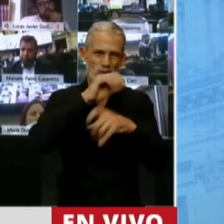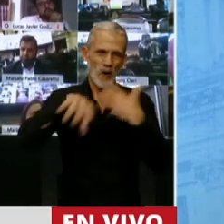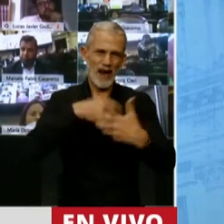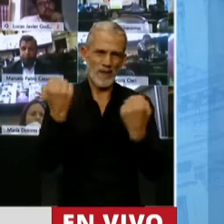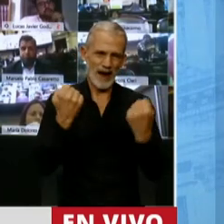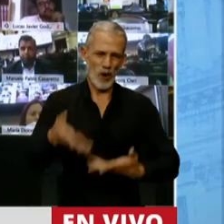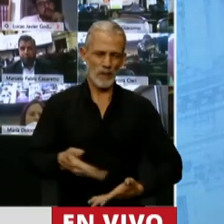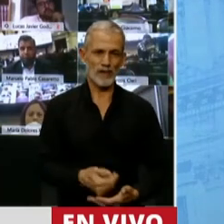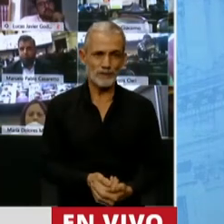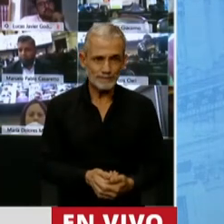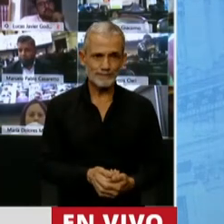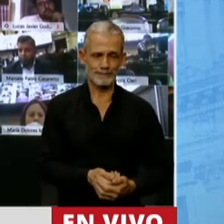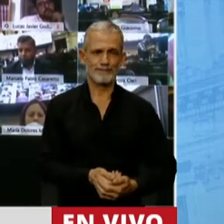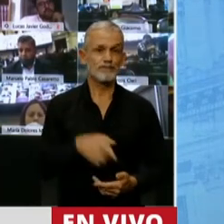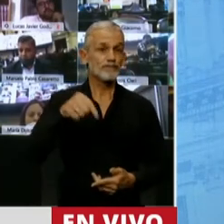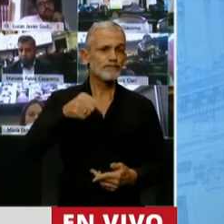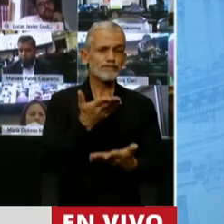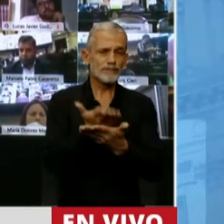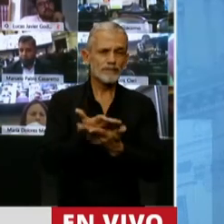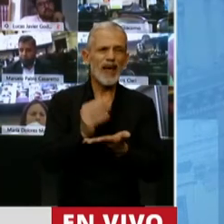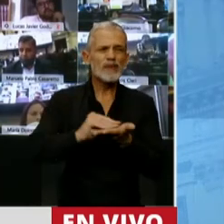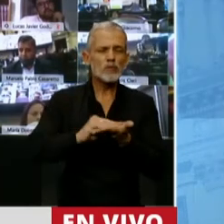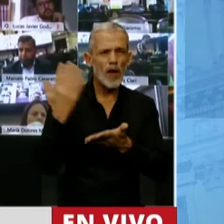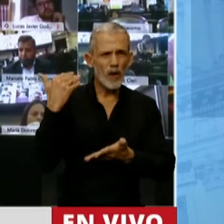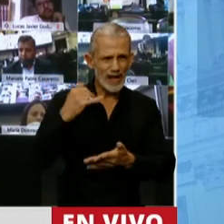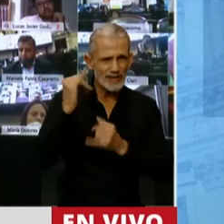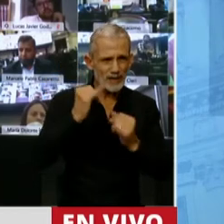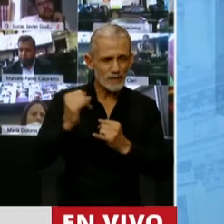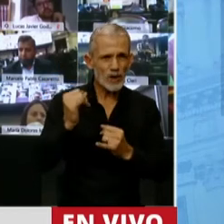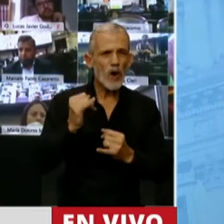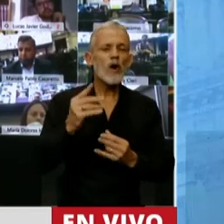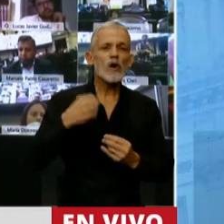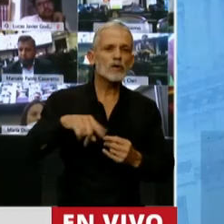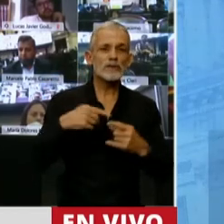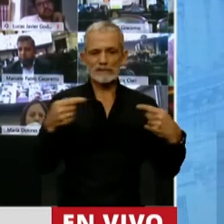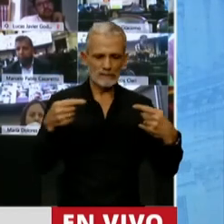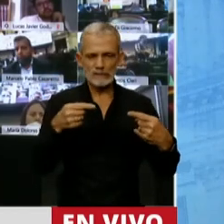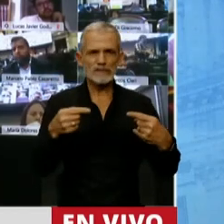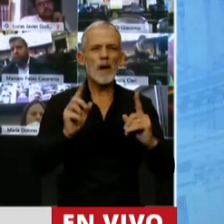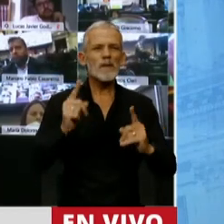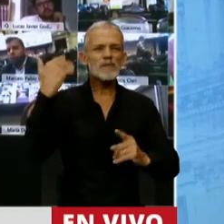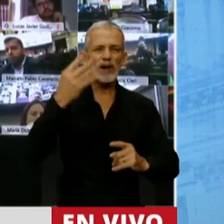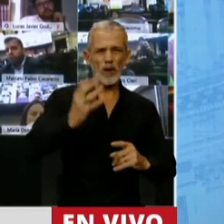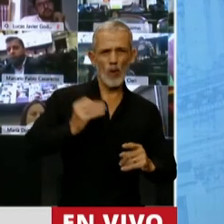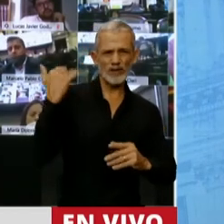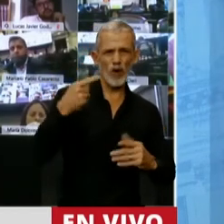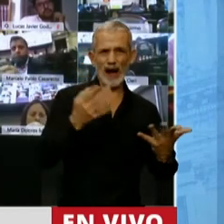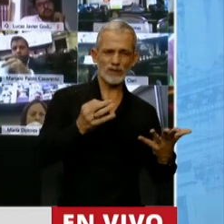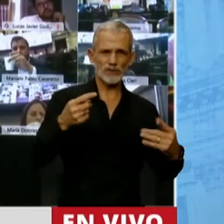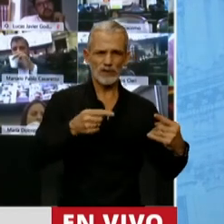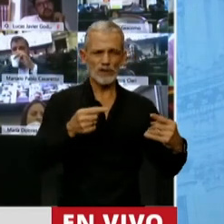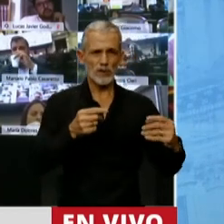Entonces, acá se ha planteado el diputado propinante que nos debatimos en un dilema parecido al de hace 4 años, que es